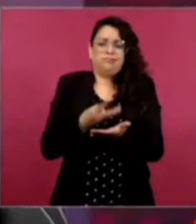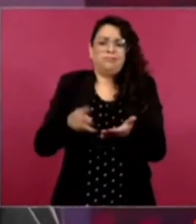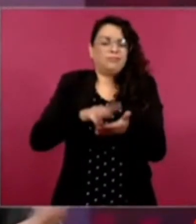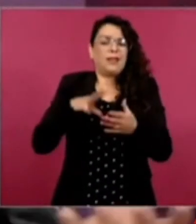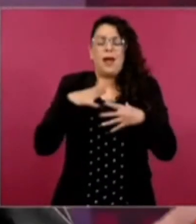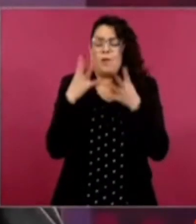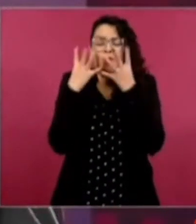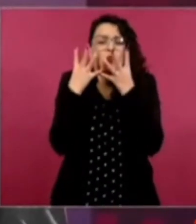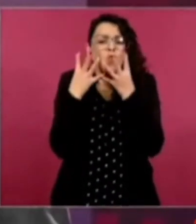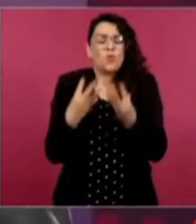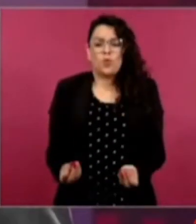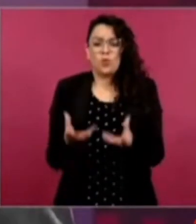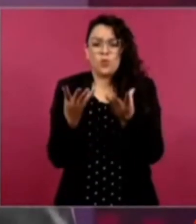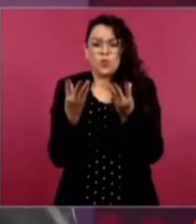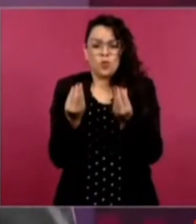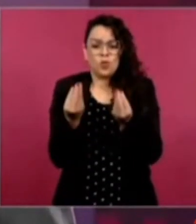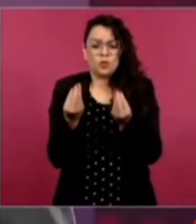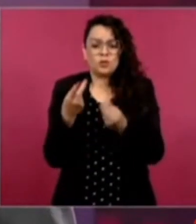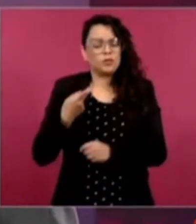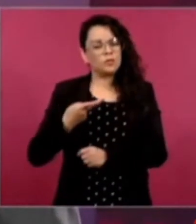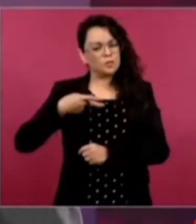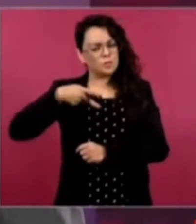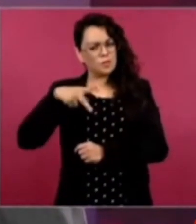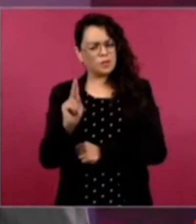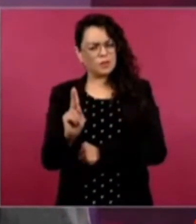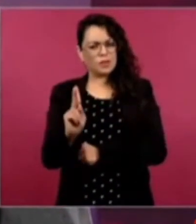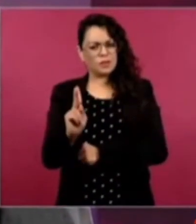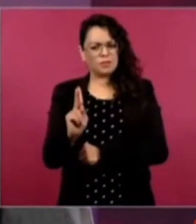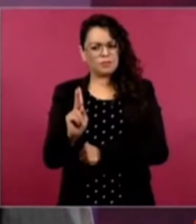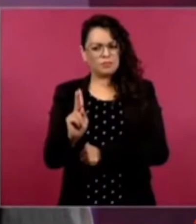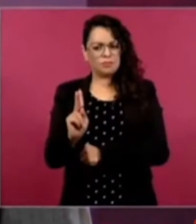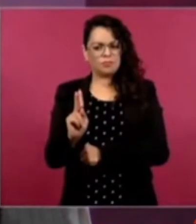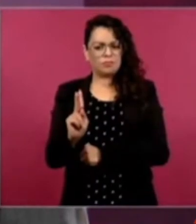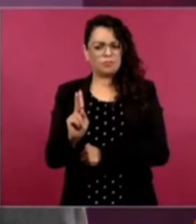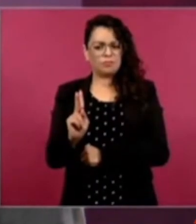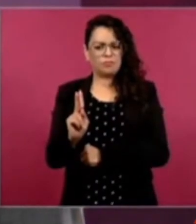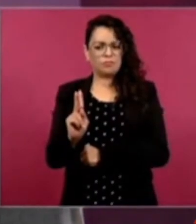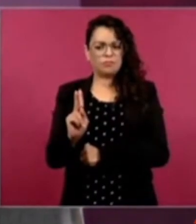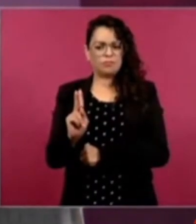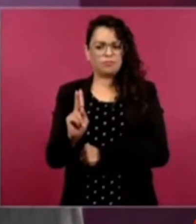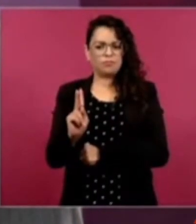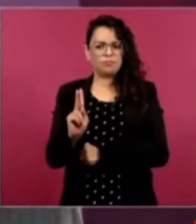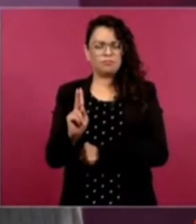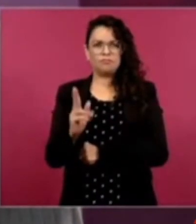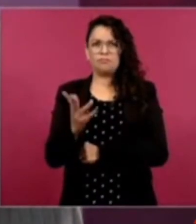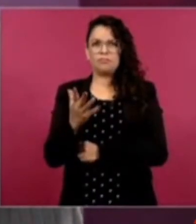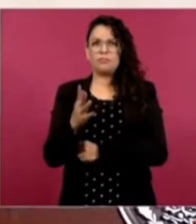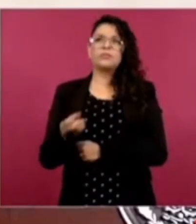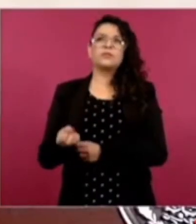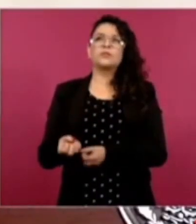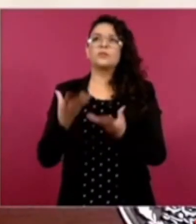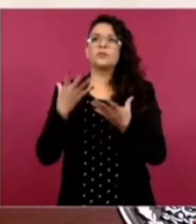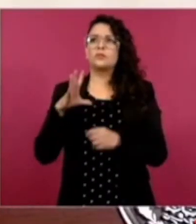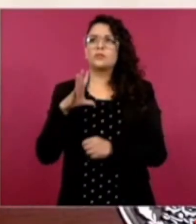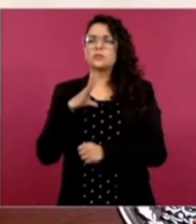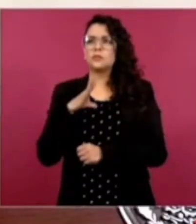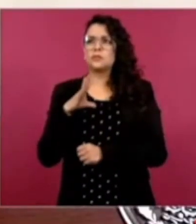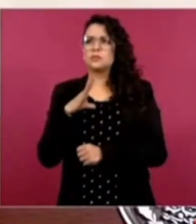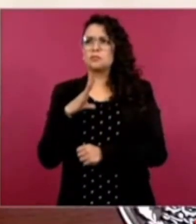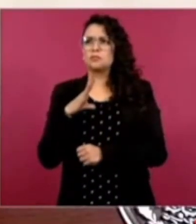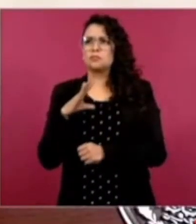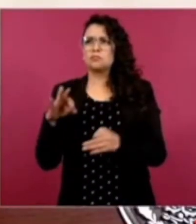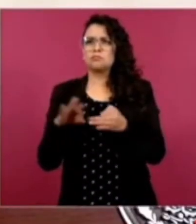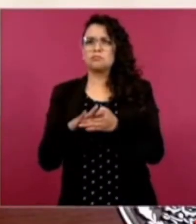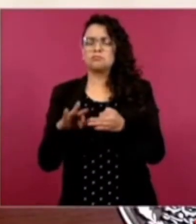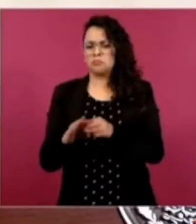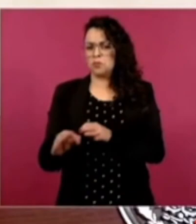Pero, ¿cuántos militantes llegamos a tener? Como ocho